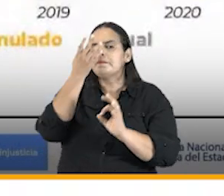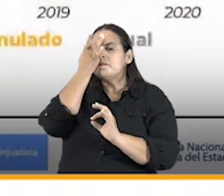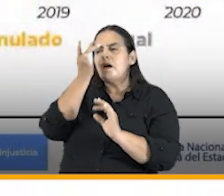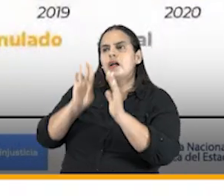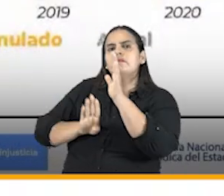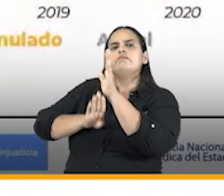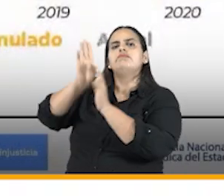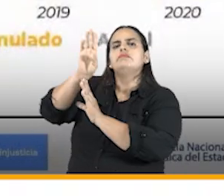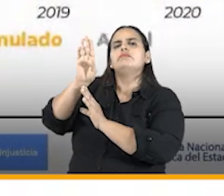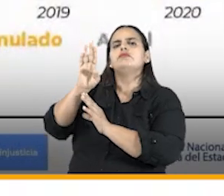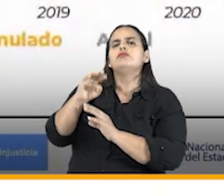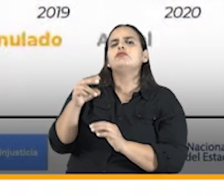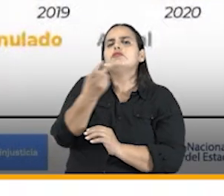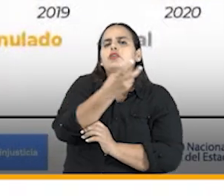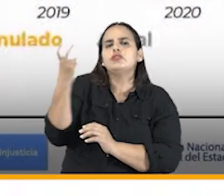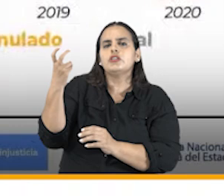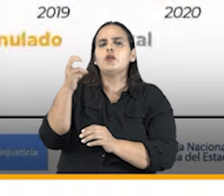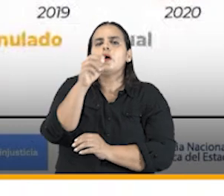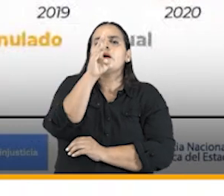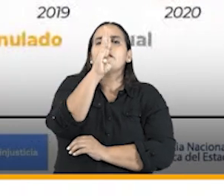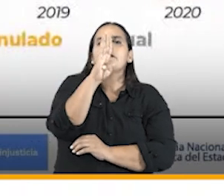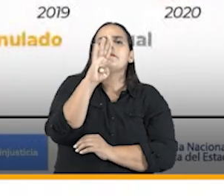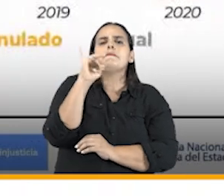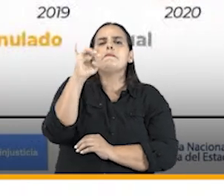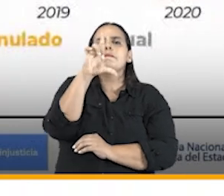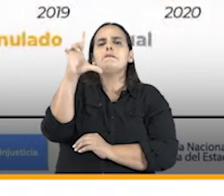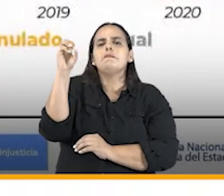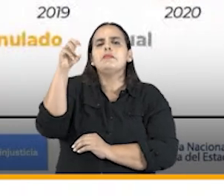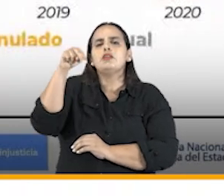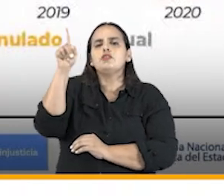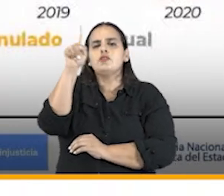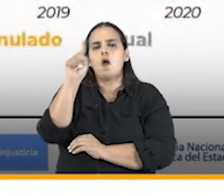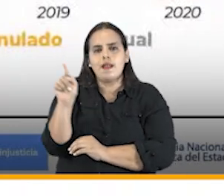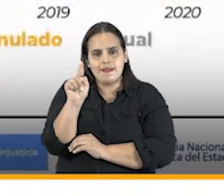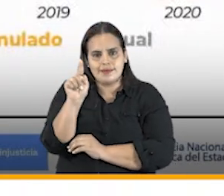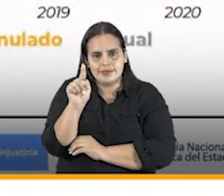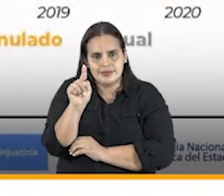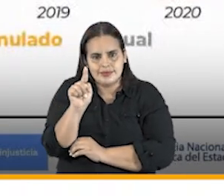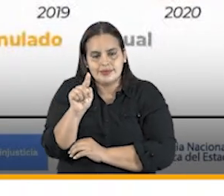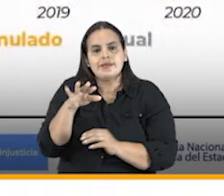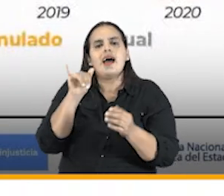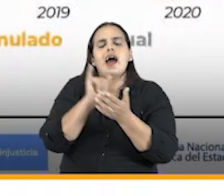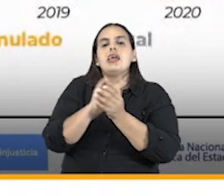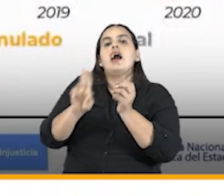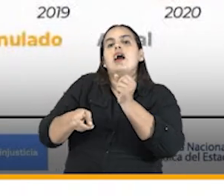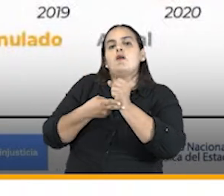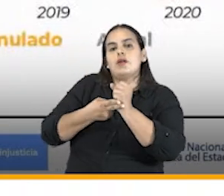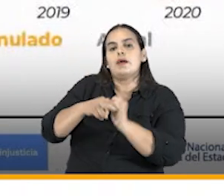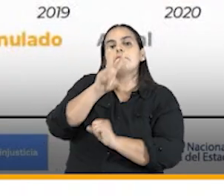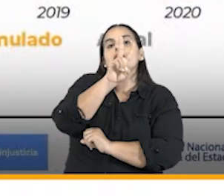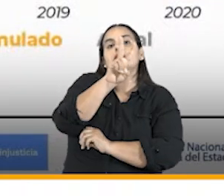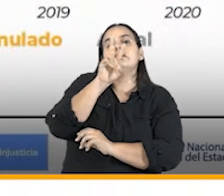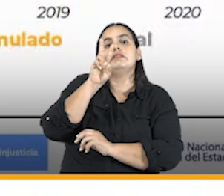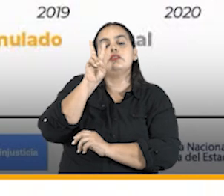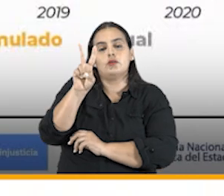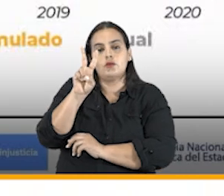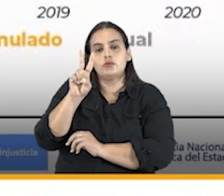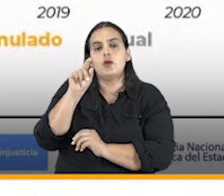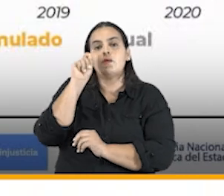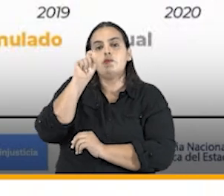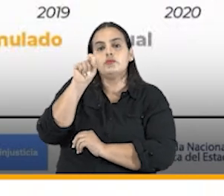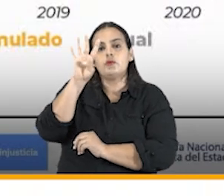billones de pesos. Y esto ha implicado un ahorro de 22,4 billones de pesos en